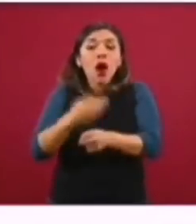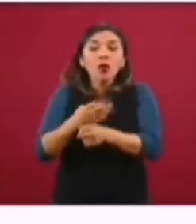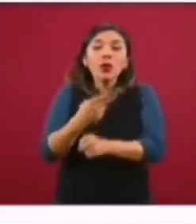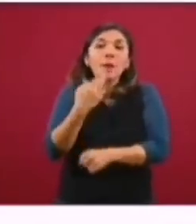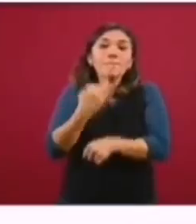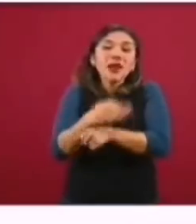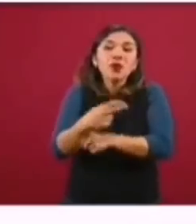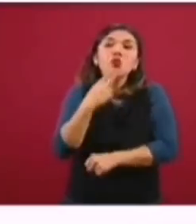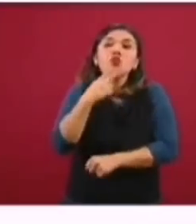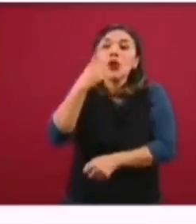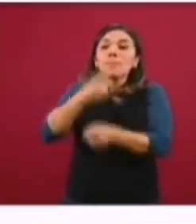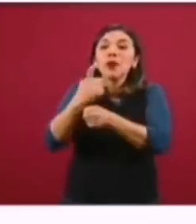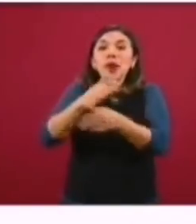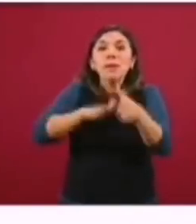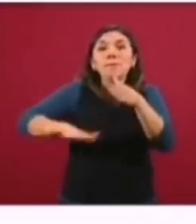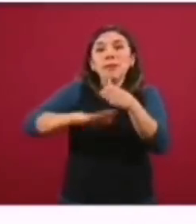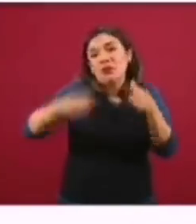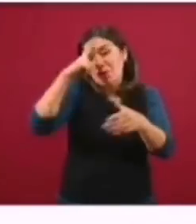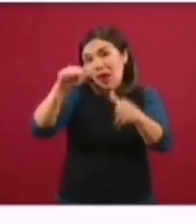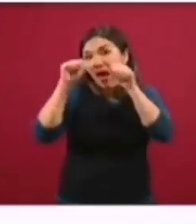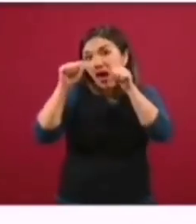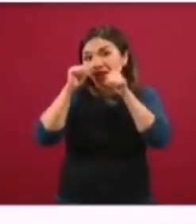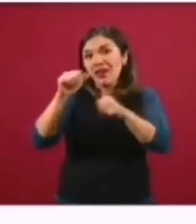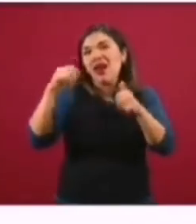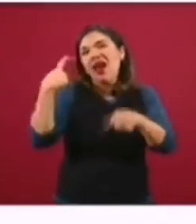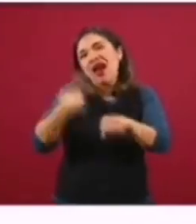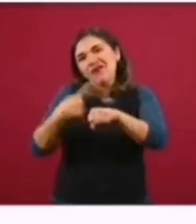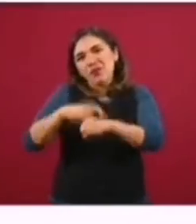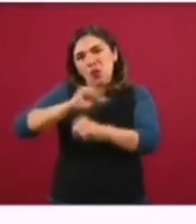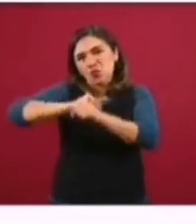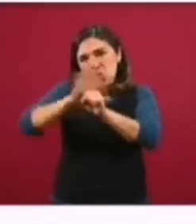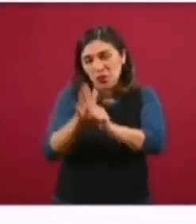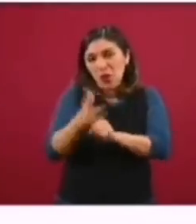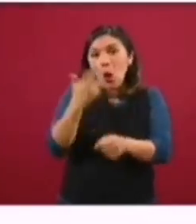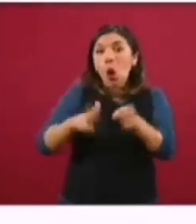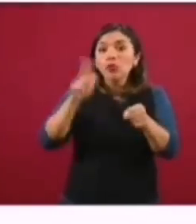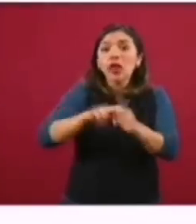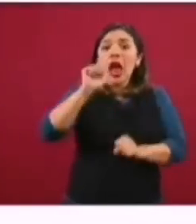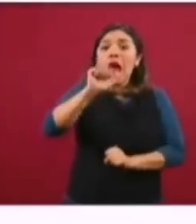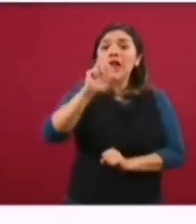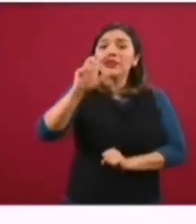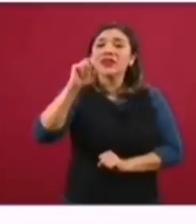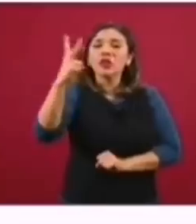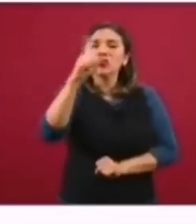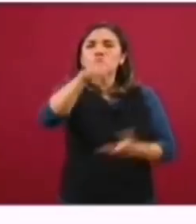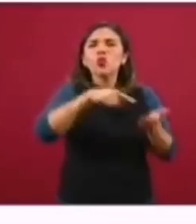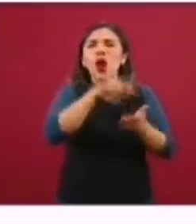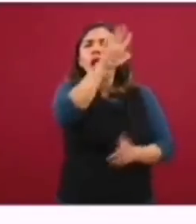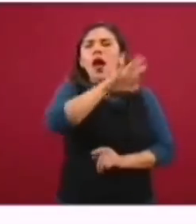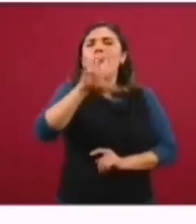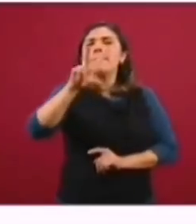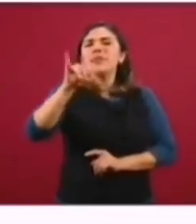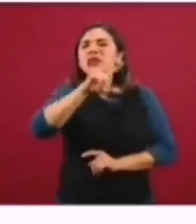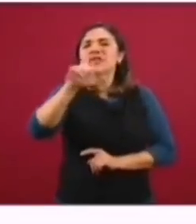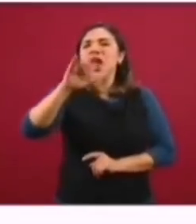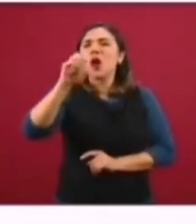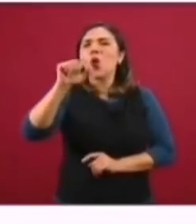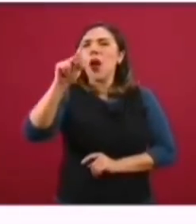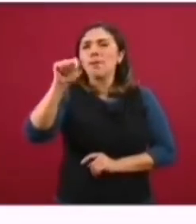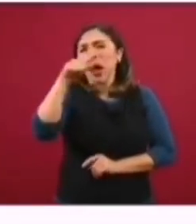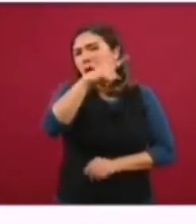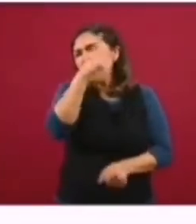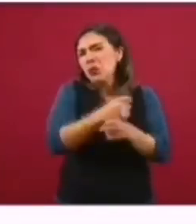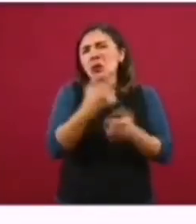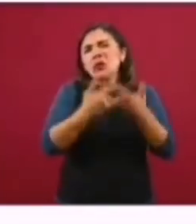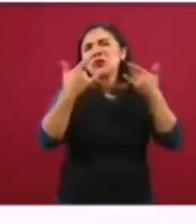el primer piso en este momento para atender COVID. El hospital La 32 de Villacuapa, un hospital histórico aquí en la ciudad,